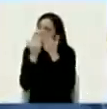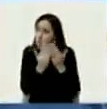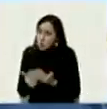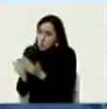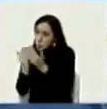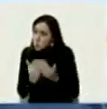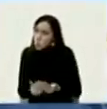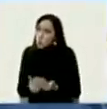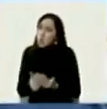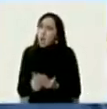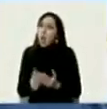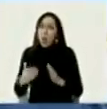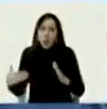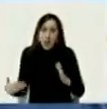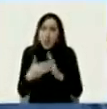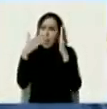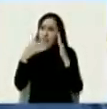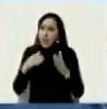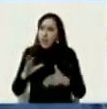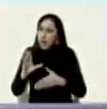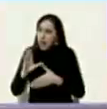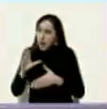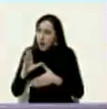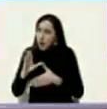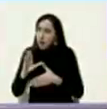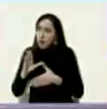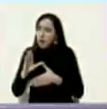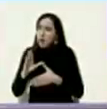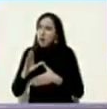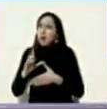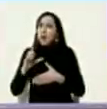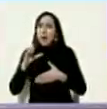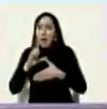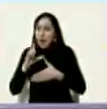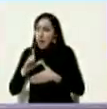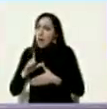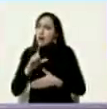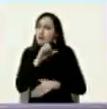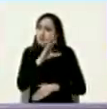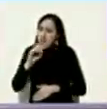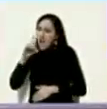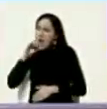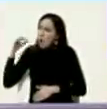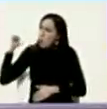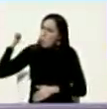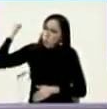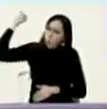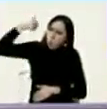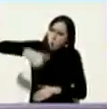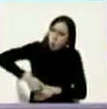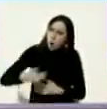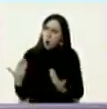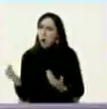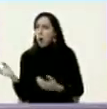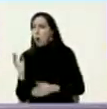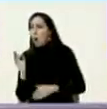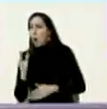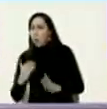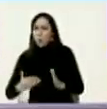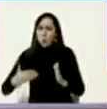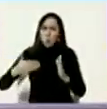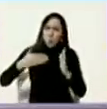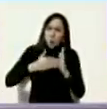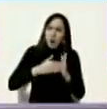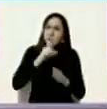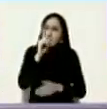los golpes de estado en América Latina en los últimos 100 años si estudias el golpe de estado contra Jacobo Arbenz